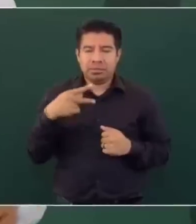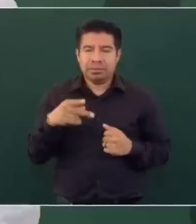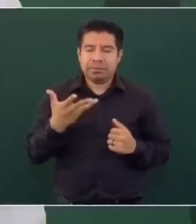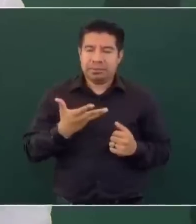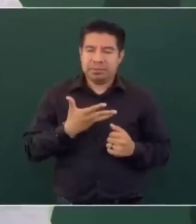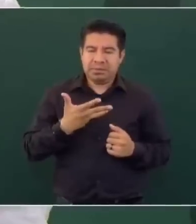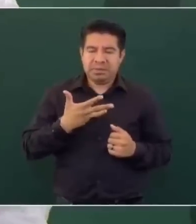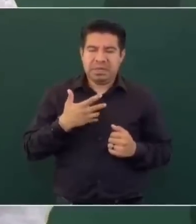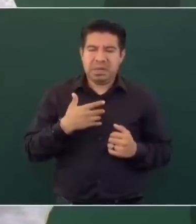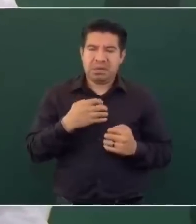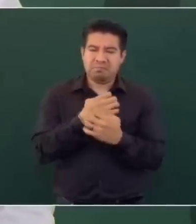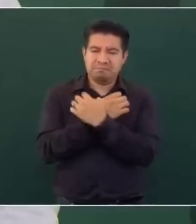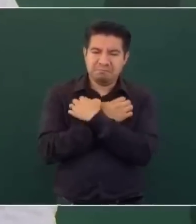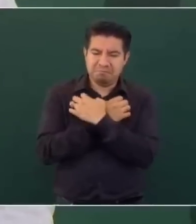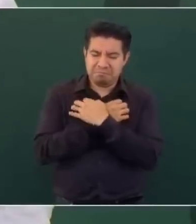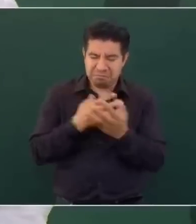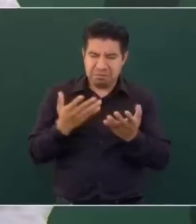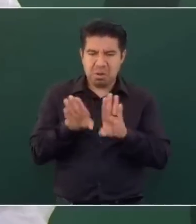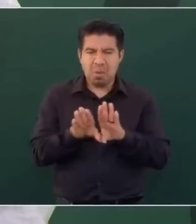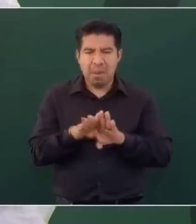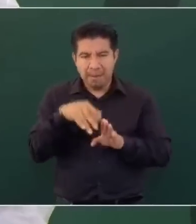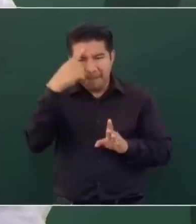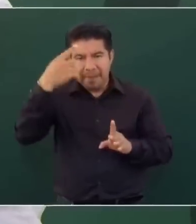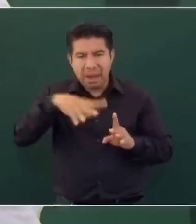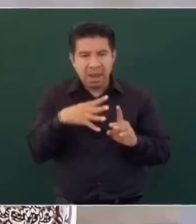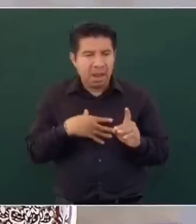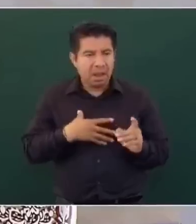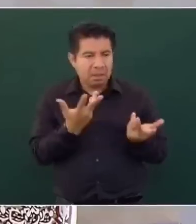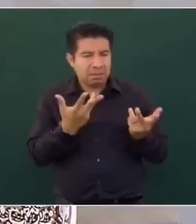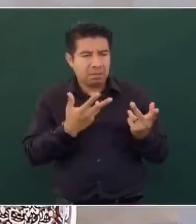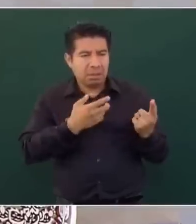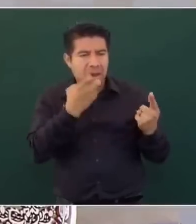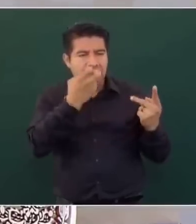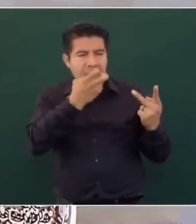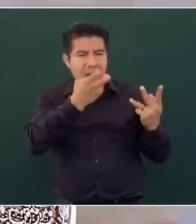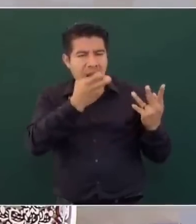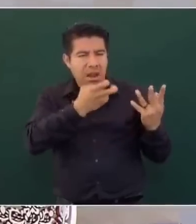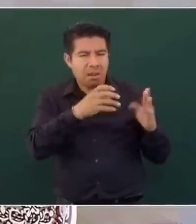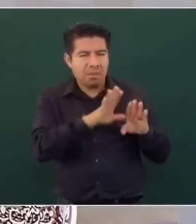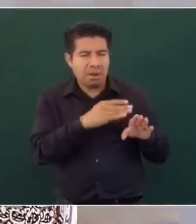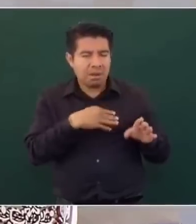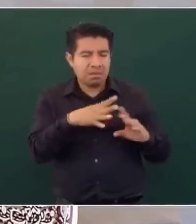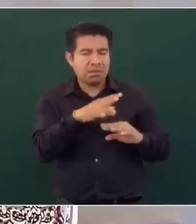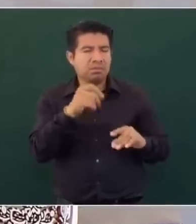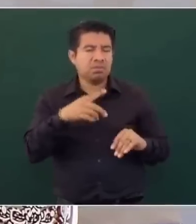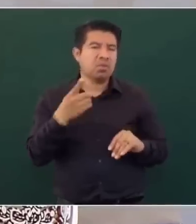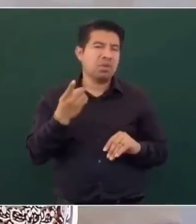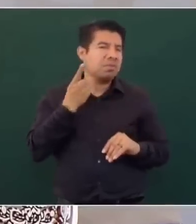el procedimiento del Poder Legislativo?